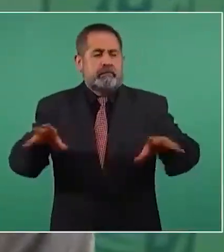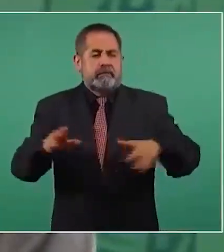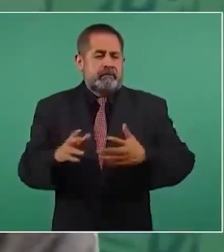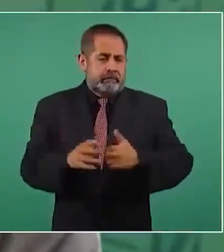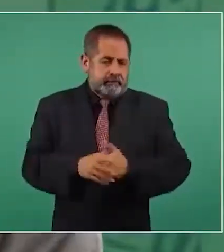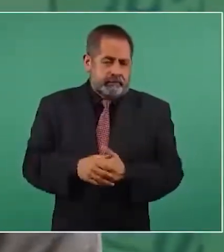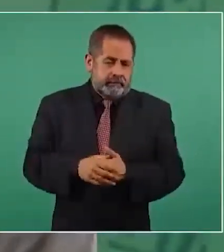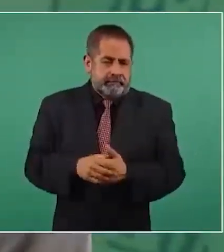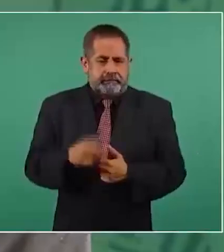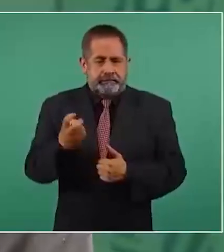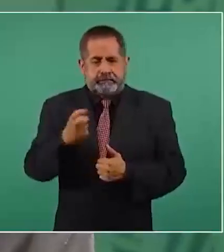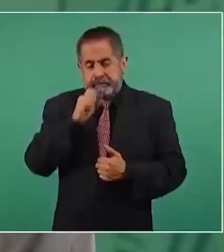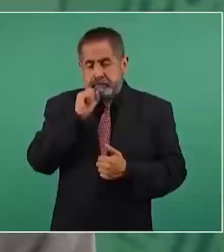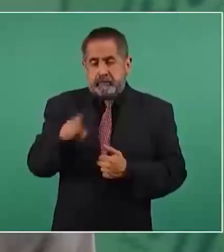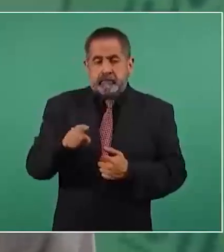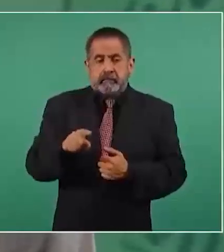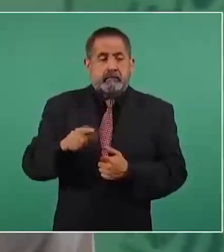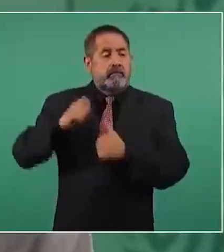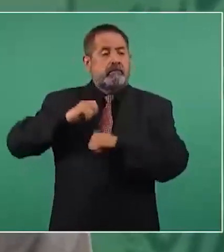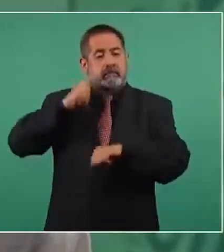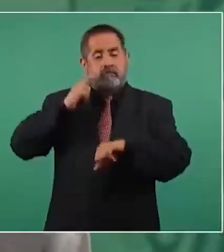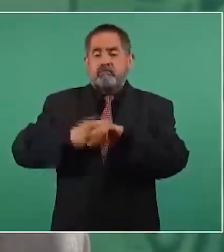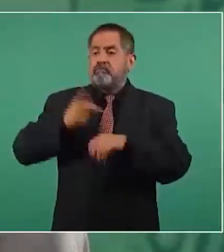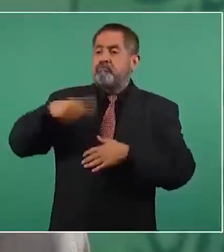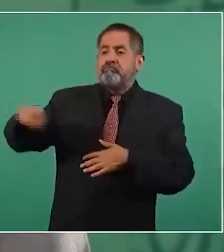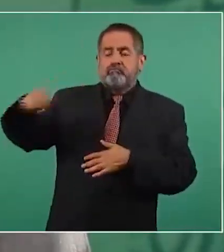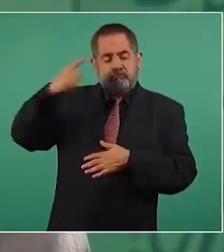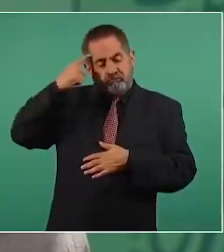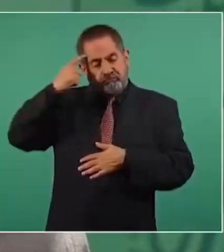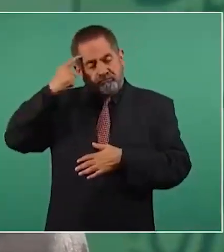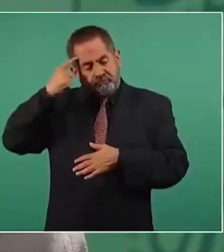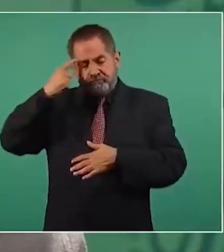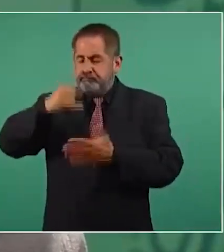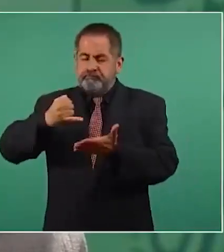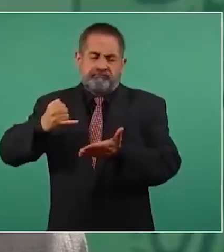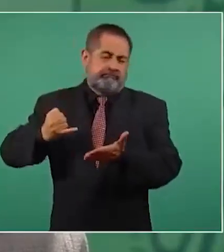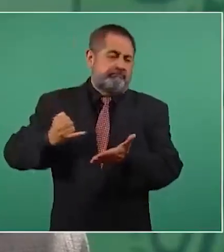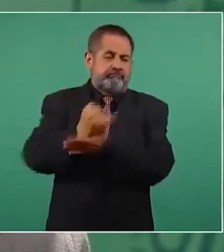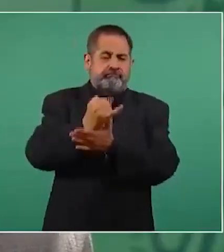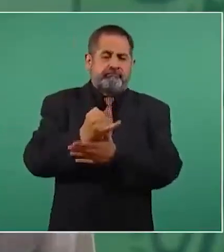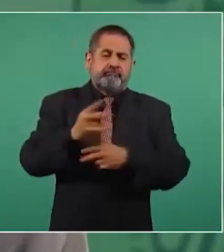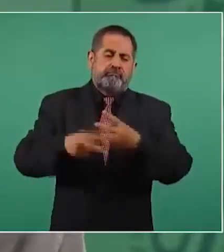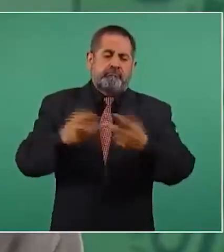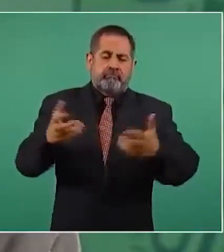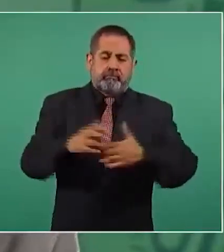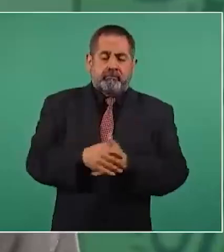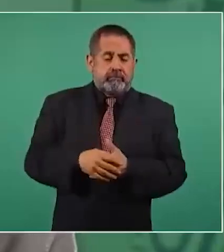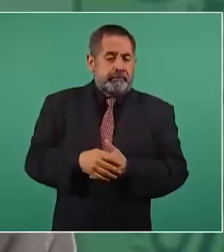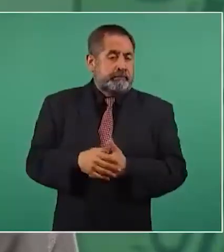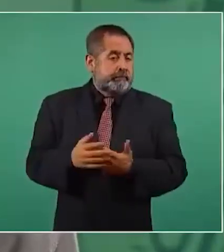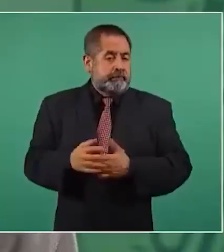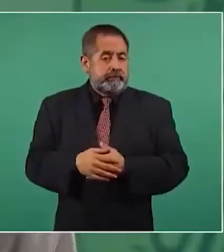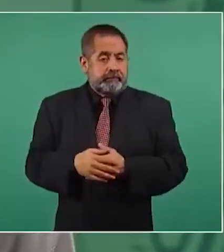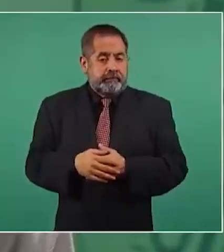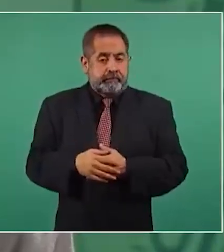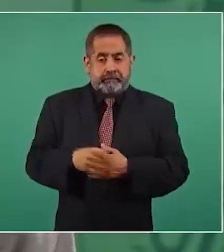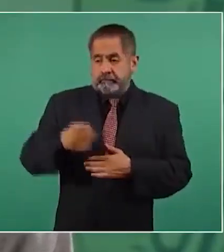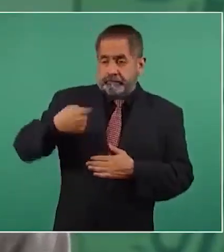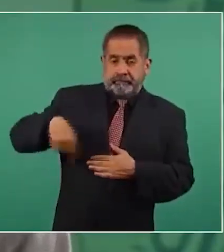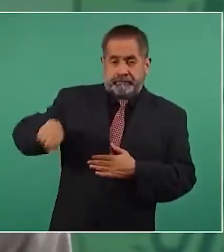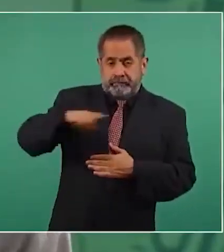Y la autoridad competente va a resolver, debe saber la derecha,